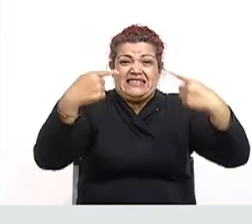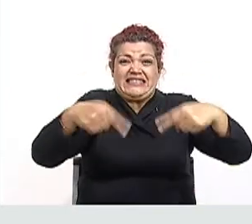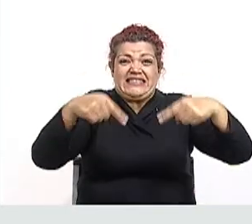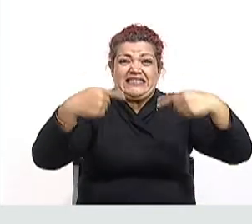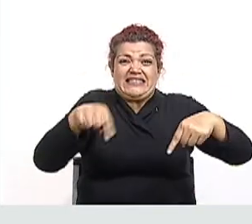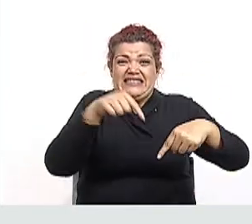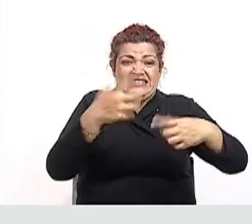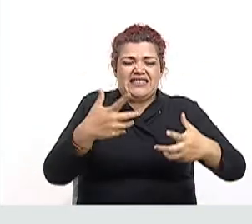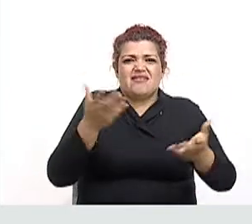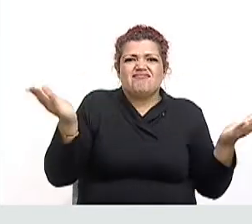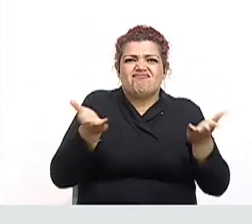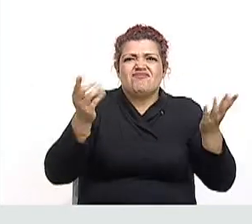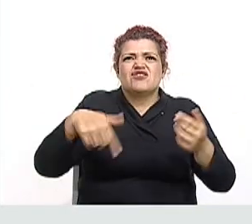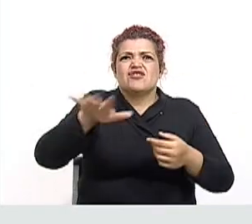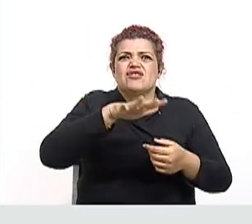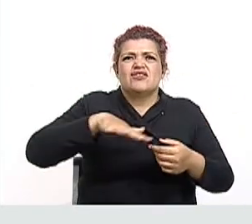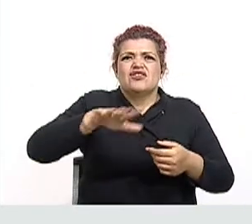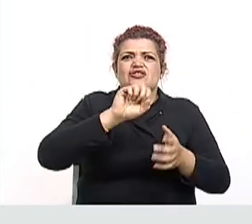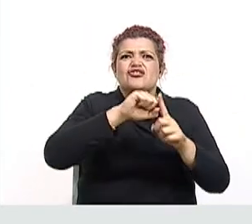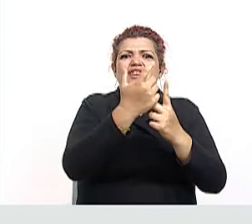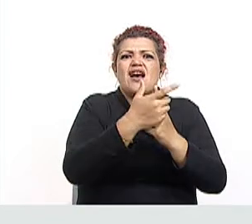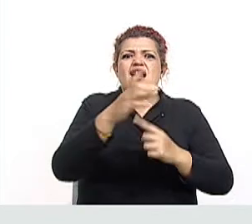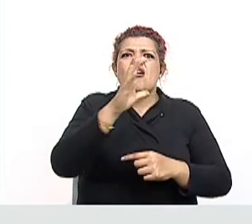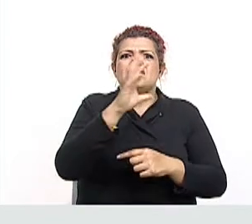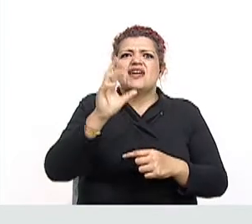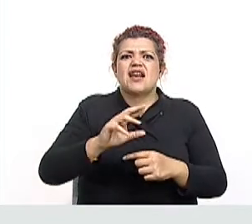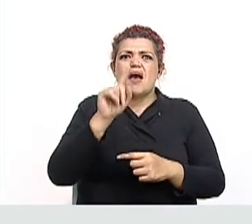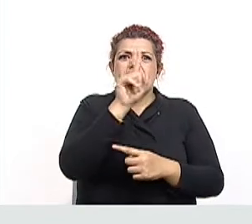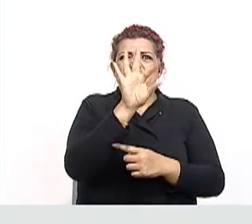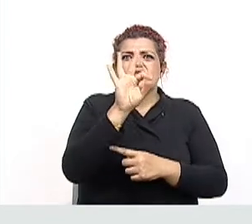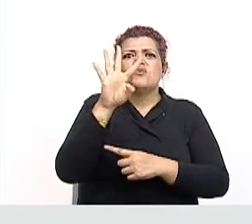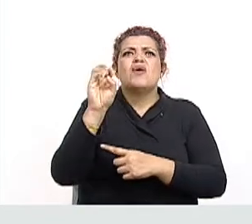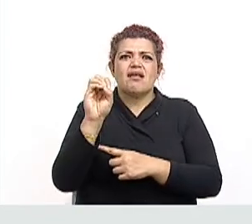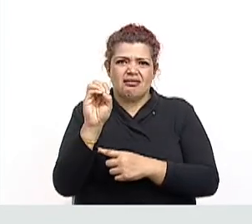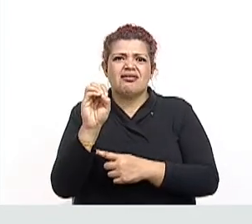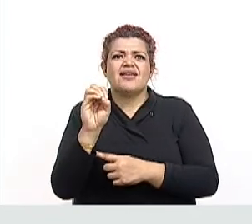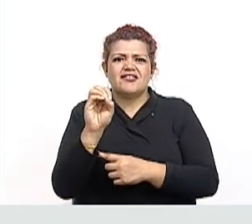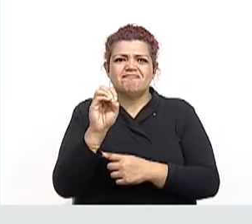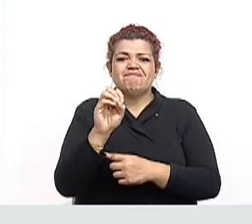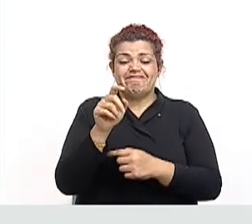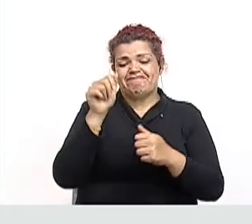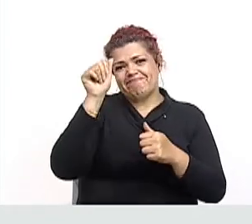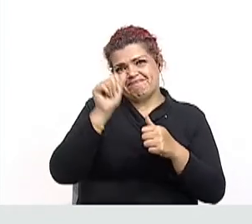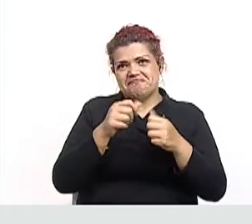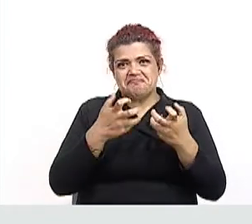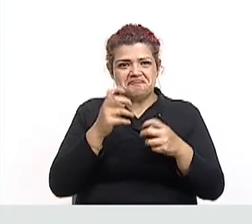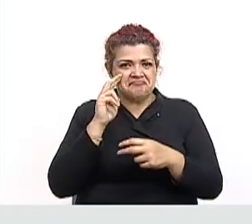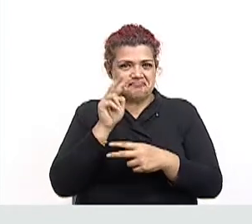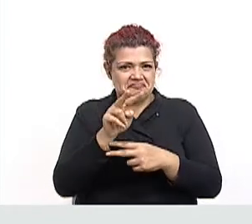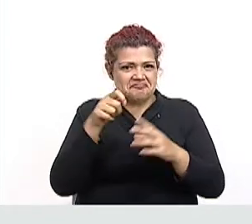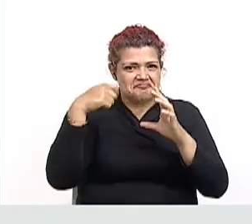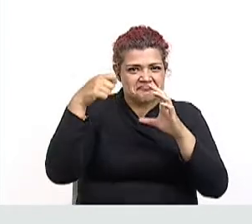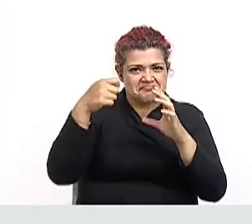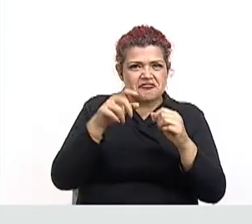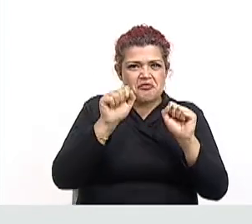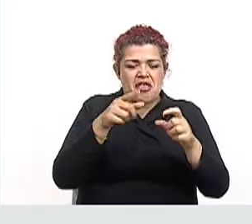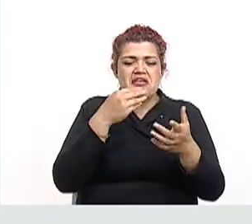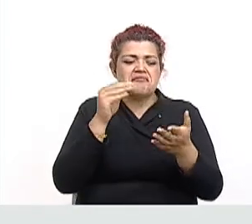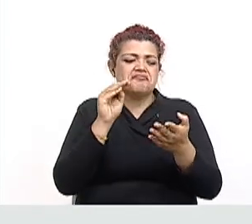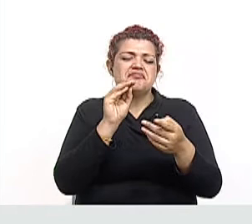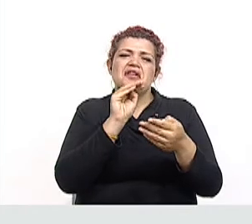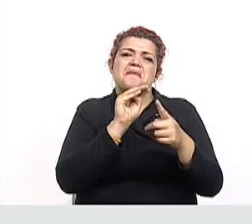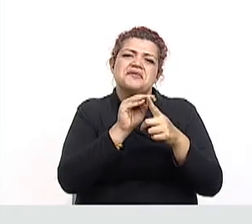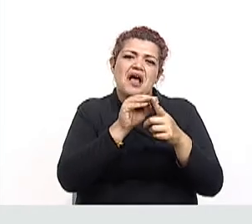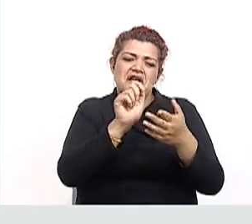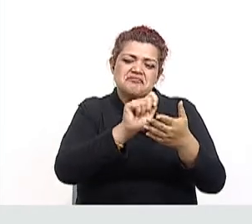movilidad social en Costa Rica en la década de 1940. Invitarlos a suscribirse al canal, dejar sus comentarios en la sección específica, y nos